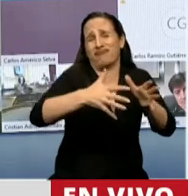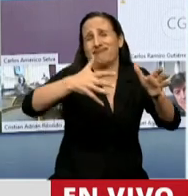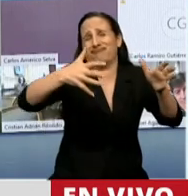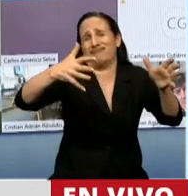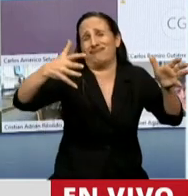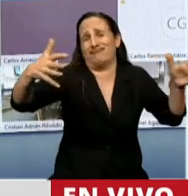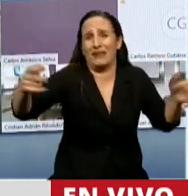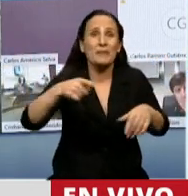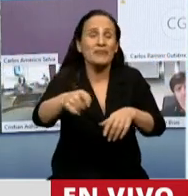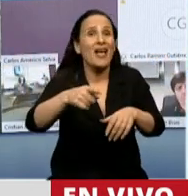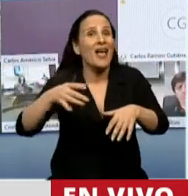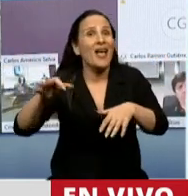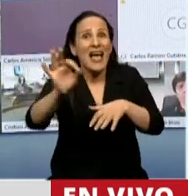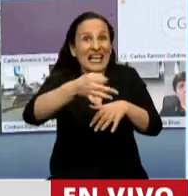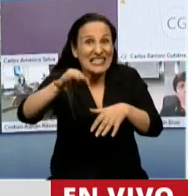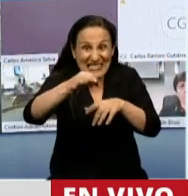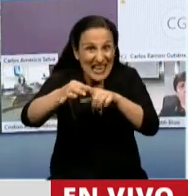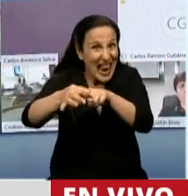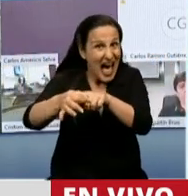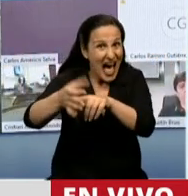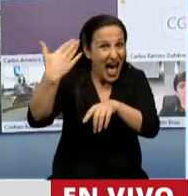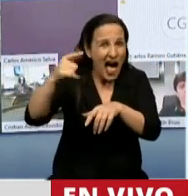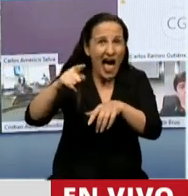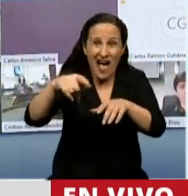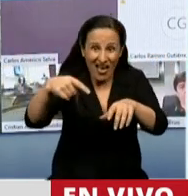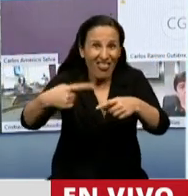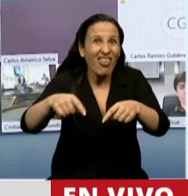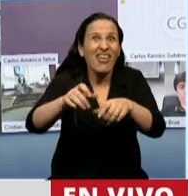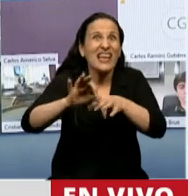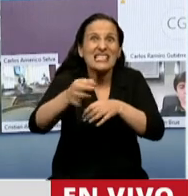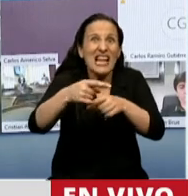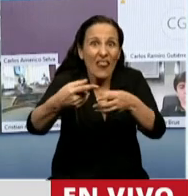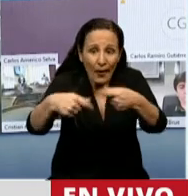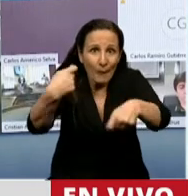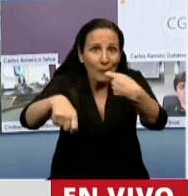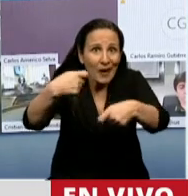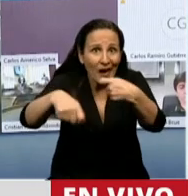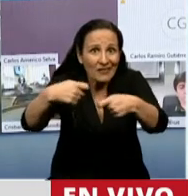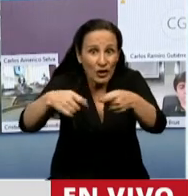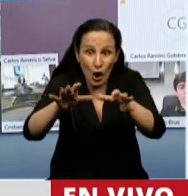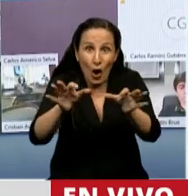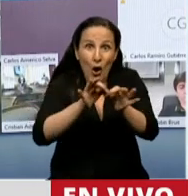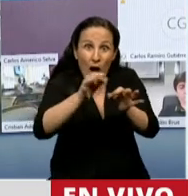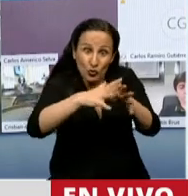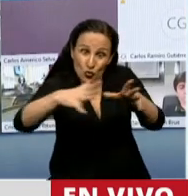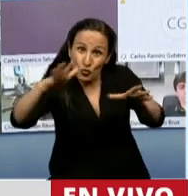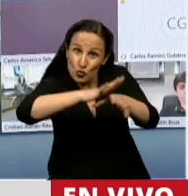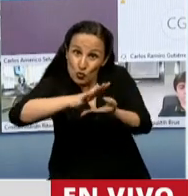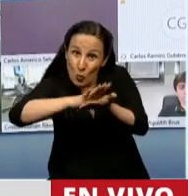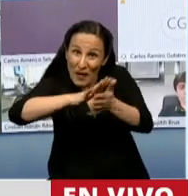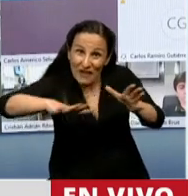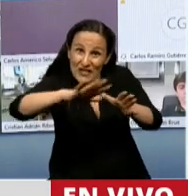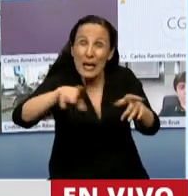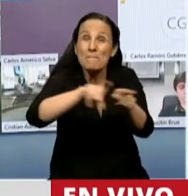en el Pacífico Norte flotando de plástico de dos veces el tamaño de Chile. Pero